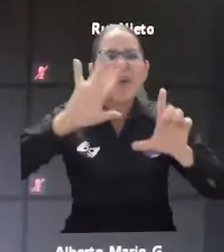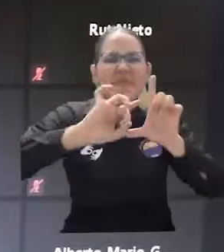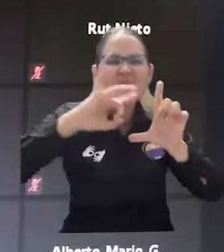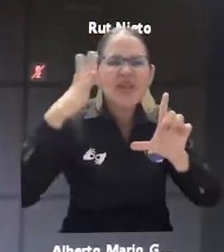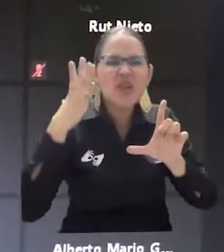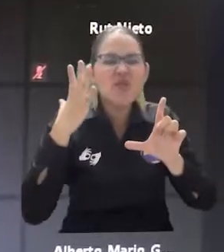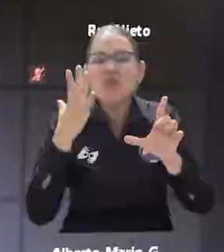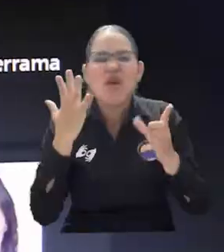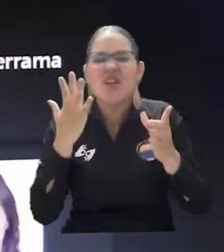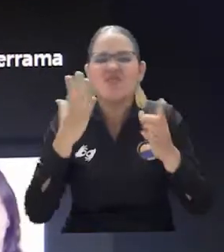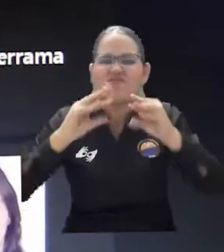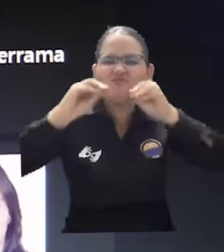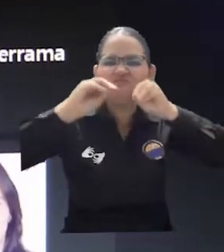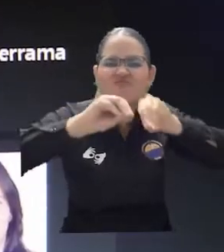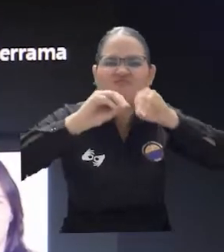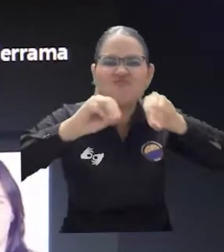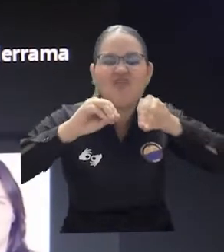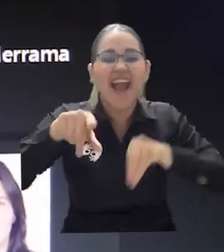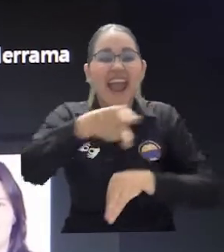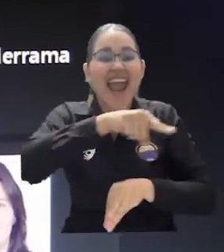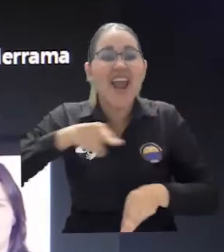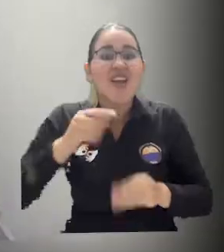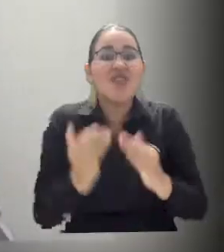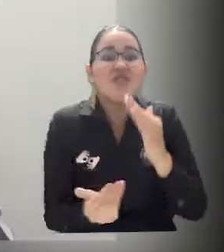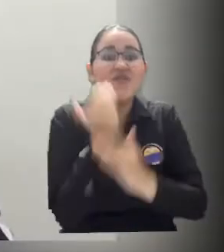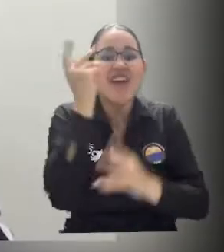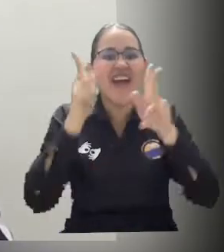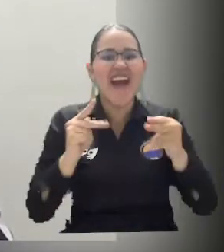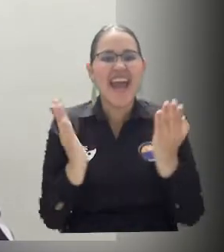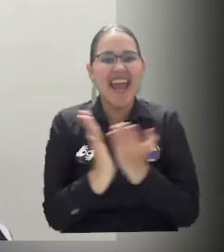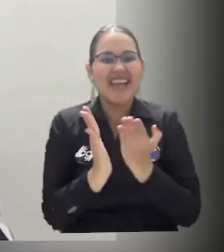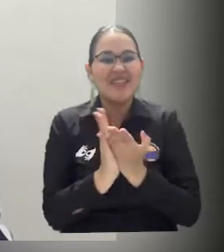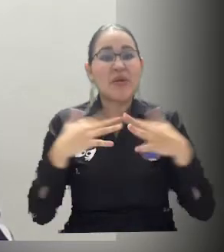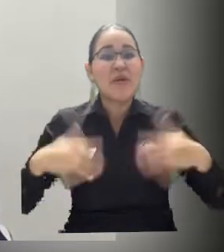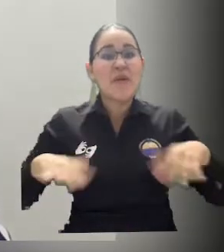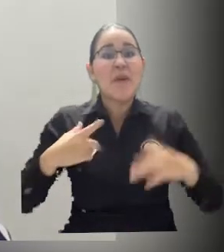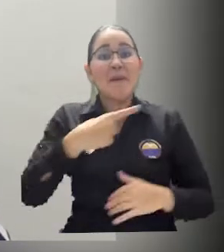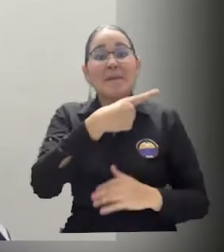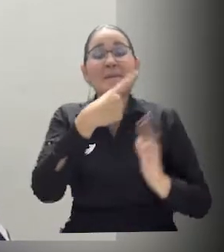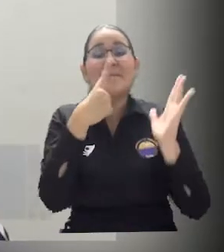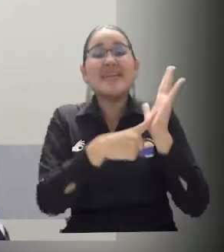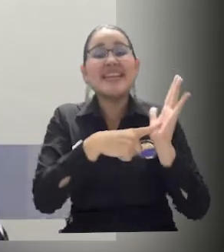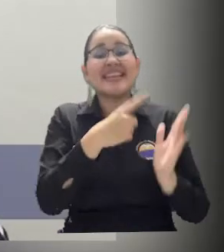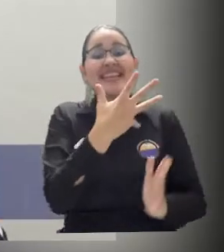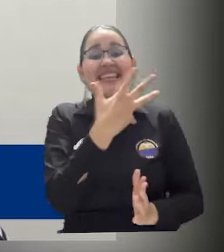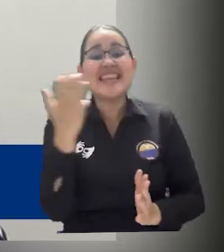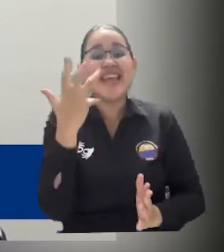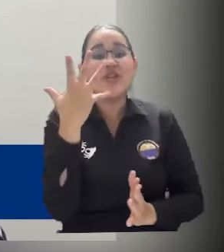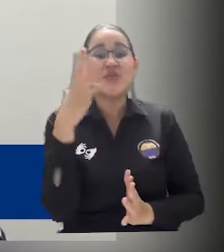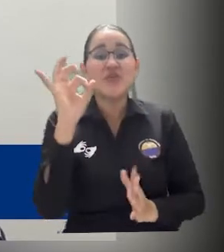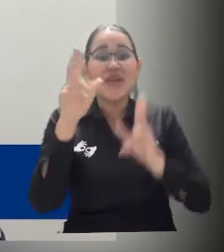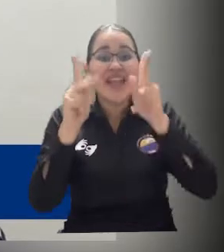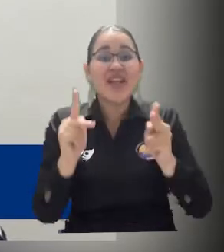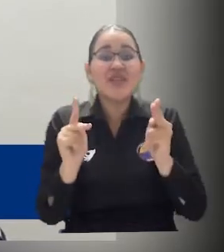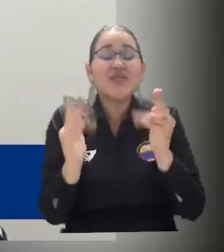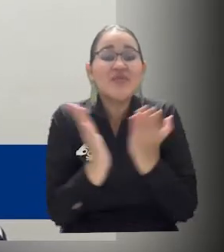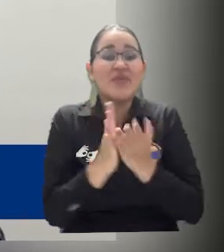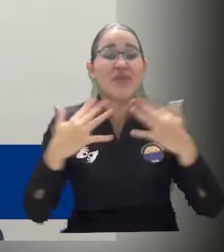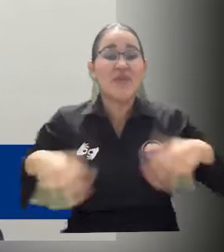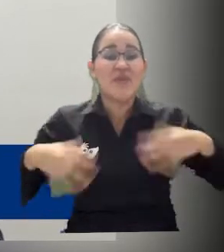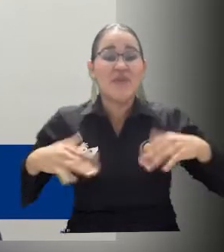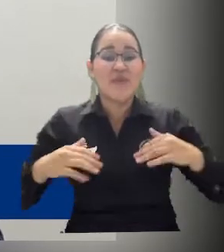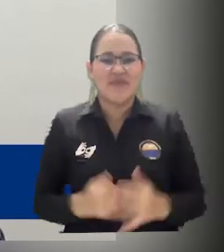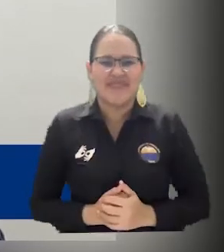.550 estudiantes de primer semestre. Estoy demasiado emocionada porque por fin pude iniciar mis estudios en esta universidad